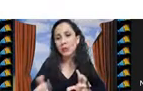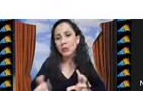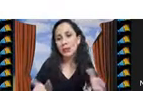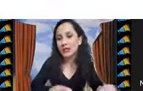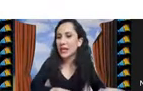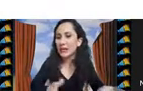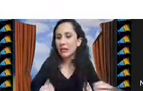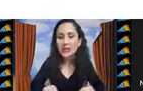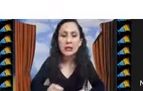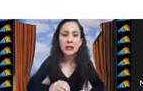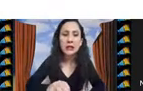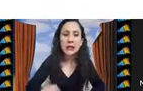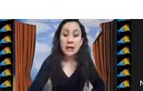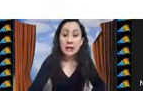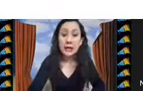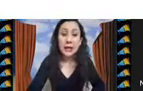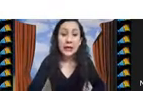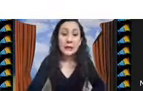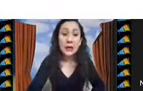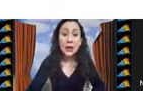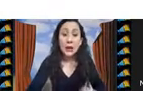es lo que hace que el problema sea difícil